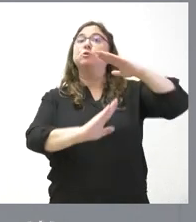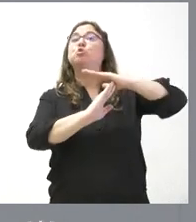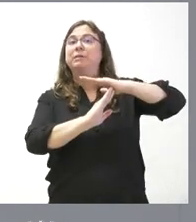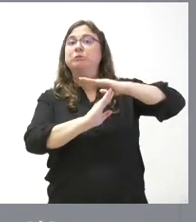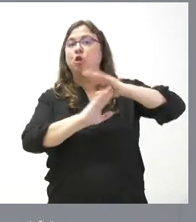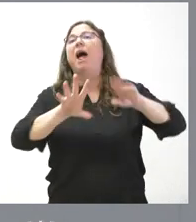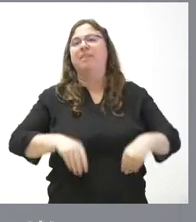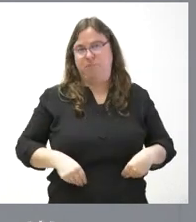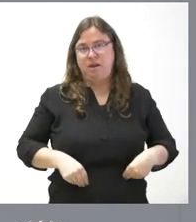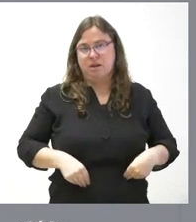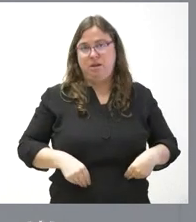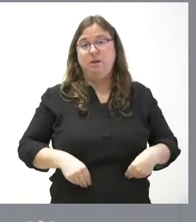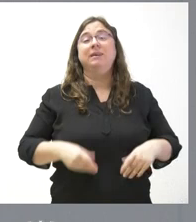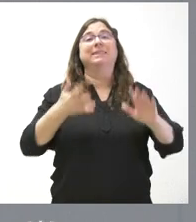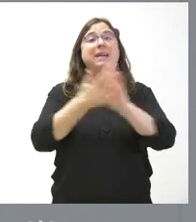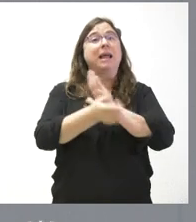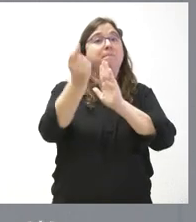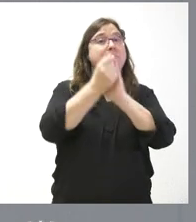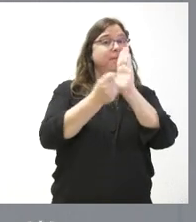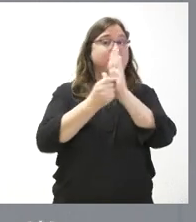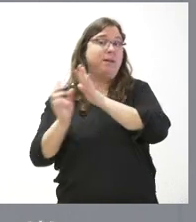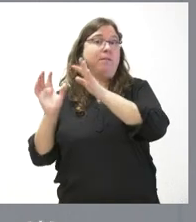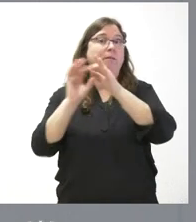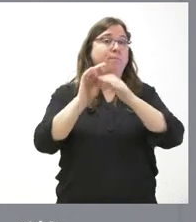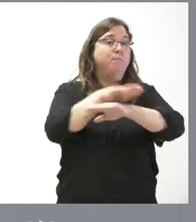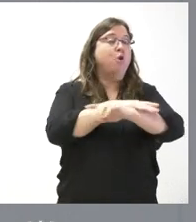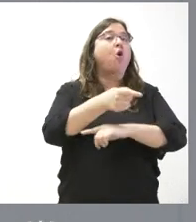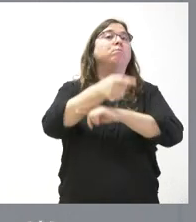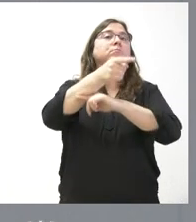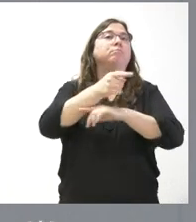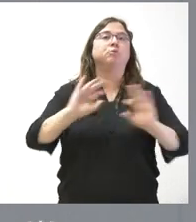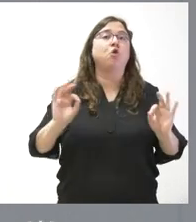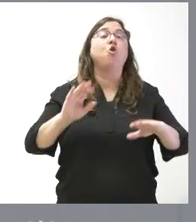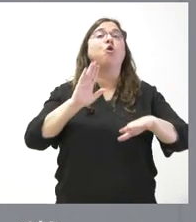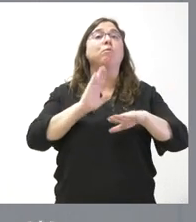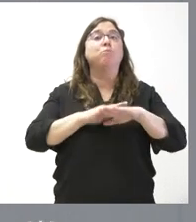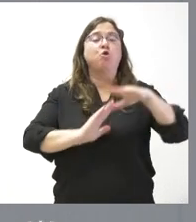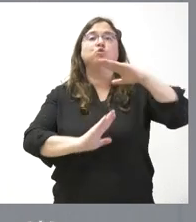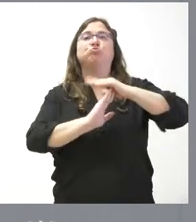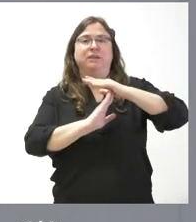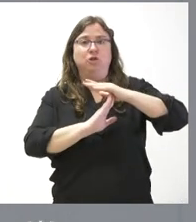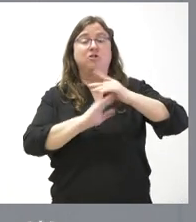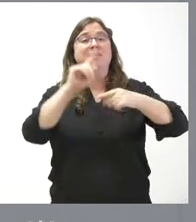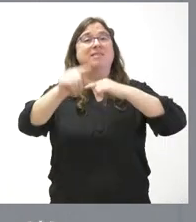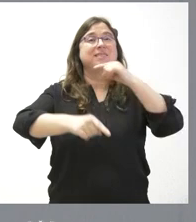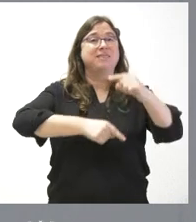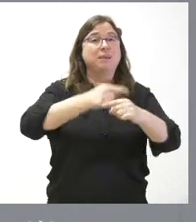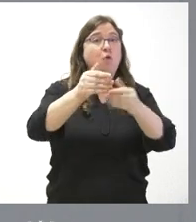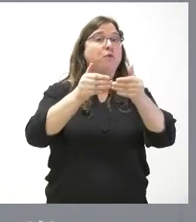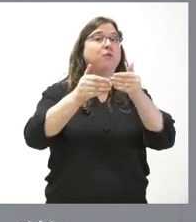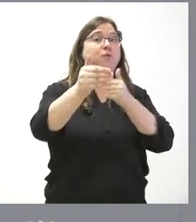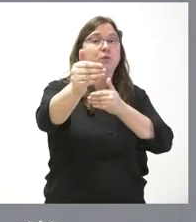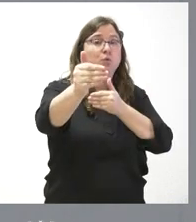Con lo cual, las medidas vinculadas a la orden decaen cuando se determine y no serían en el futuro